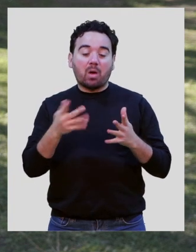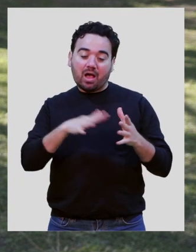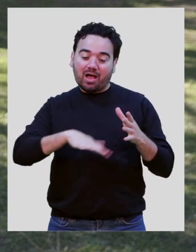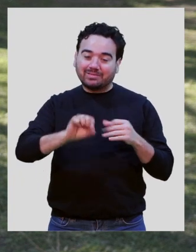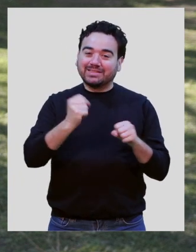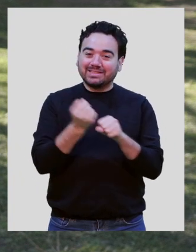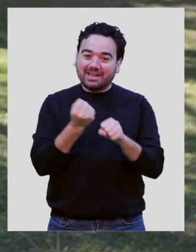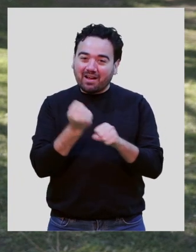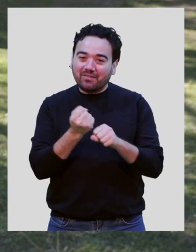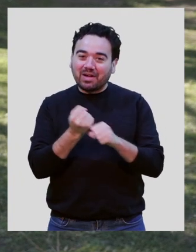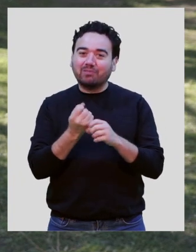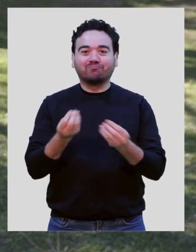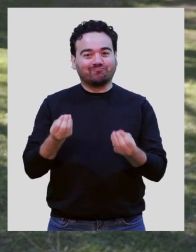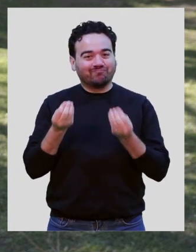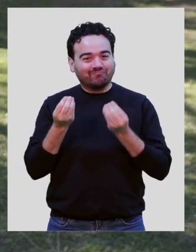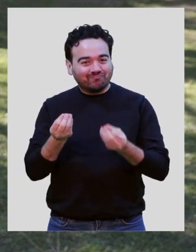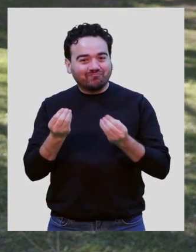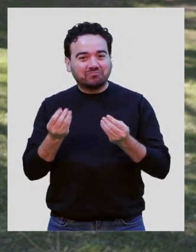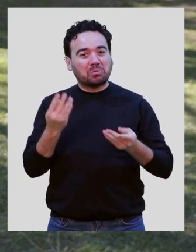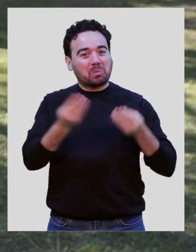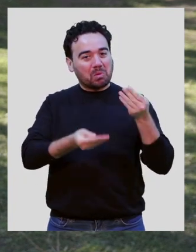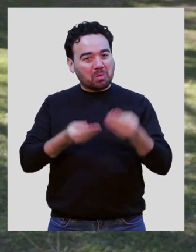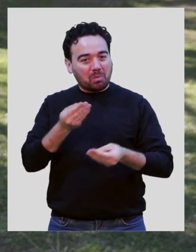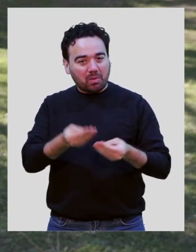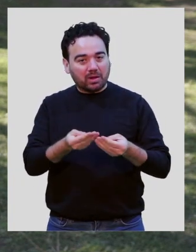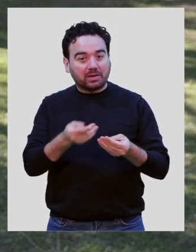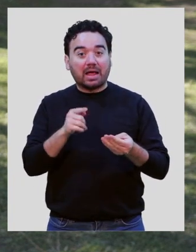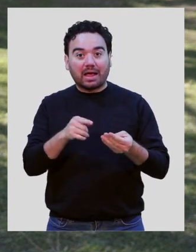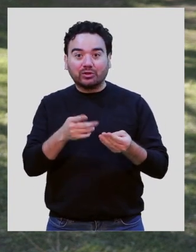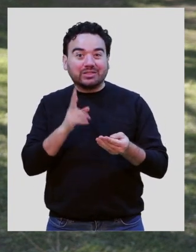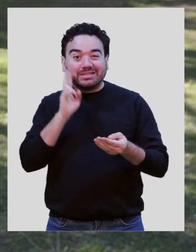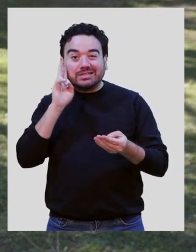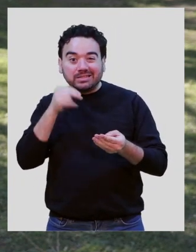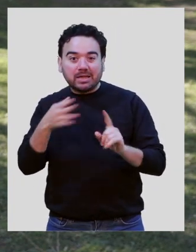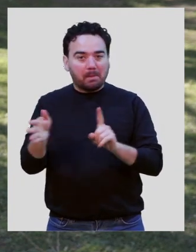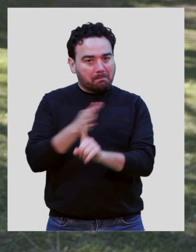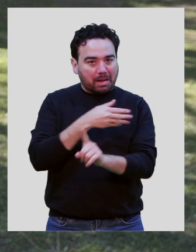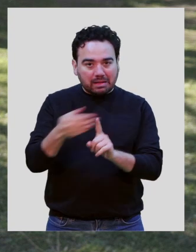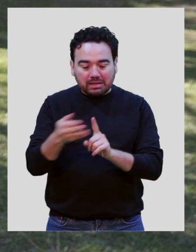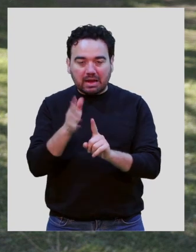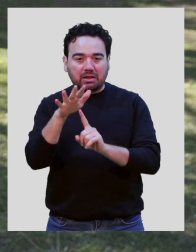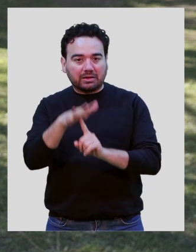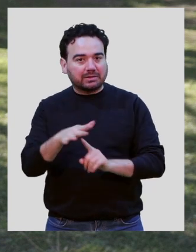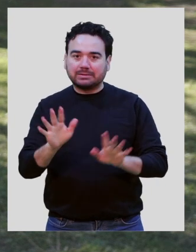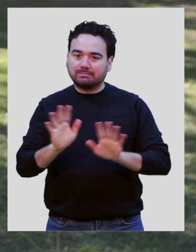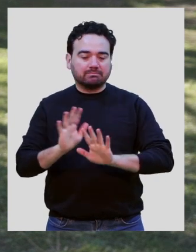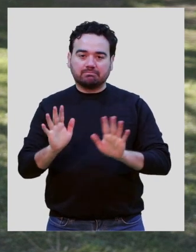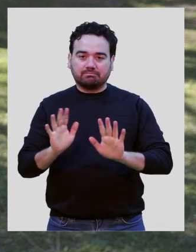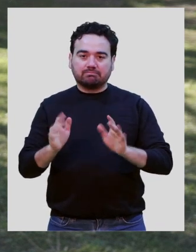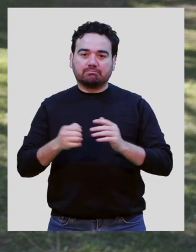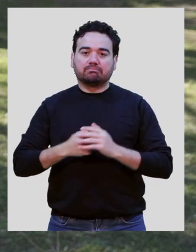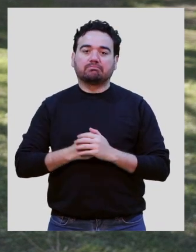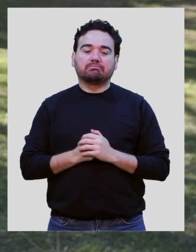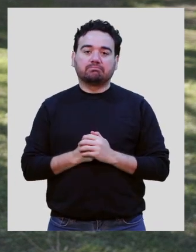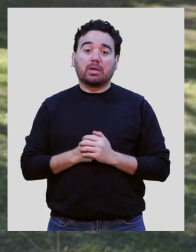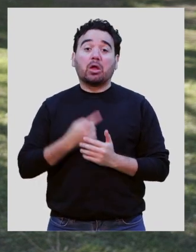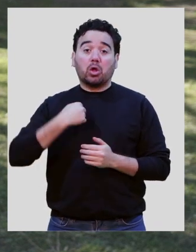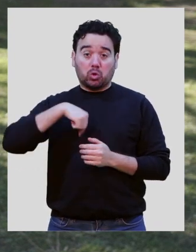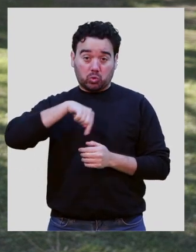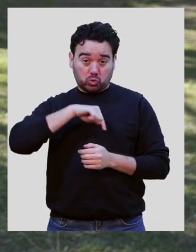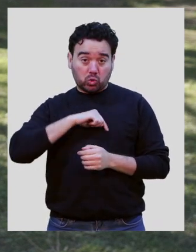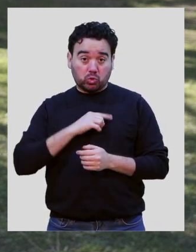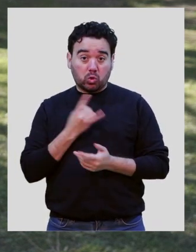ambientes laborales sanos, propositivos, ausentes de maltrato y de abuso laboral.